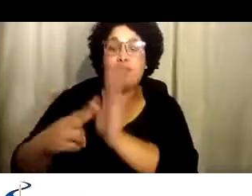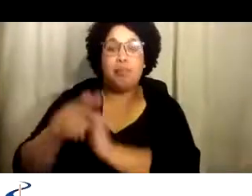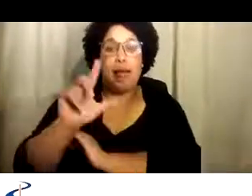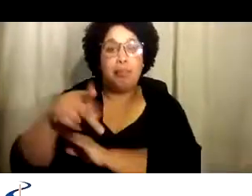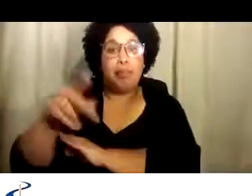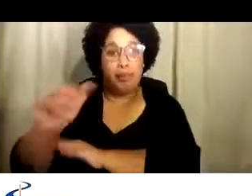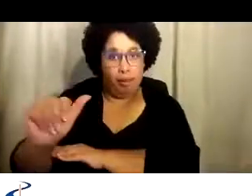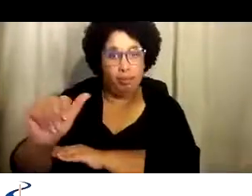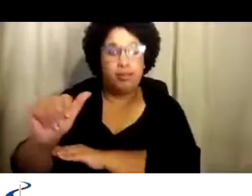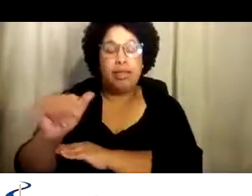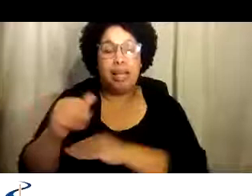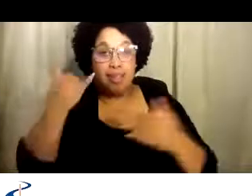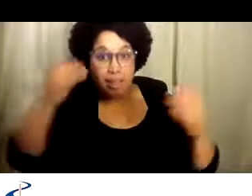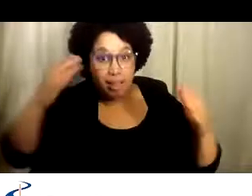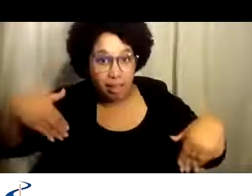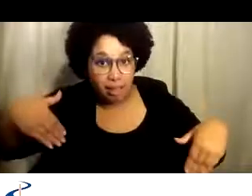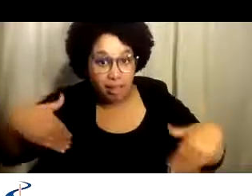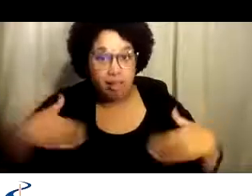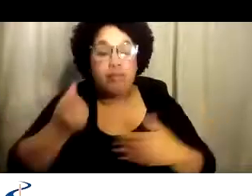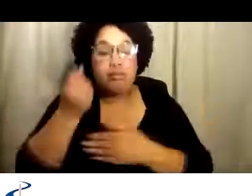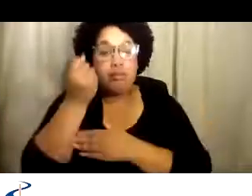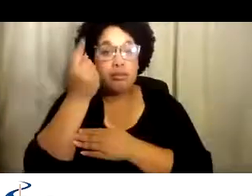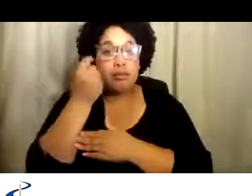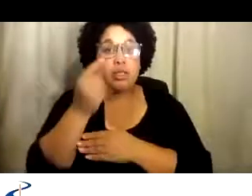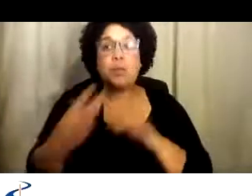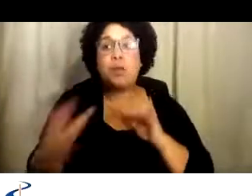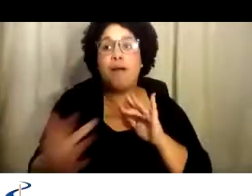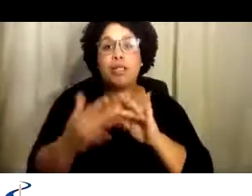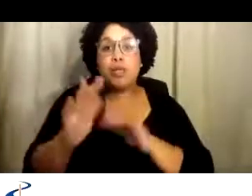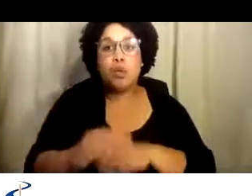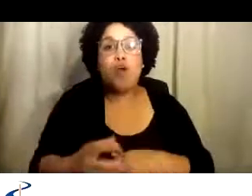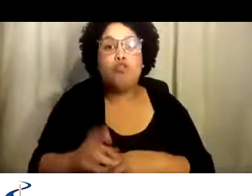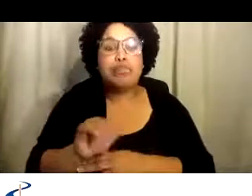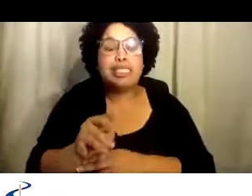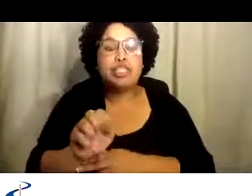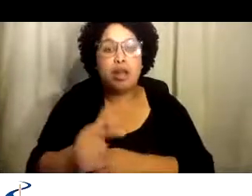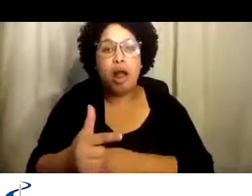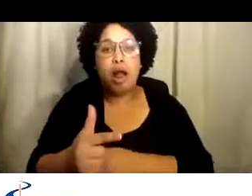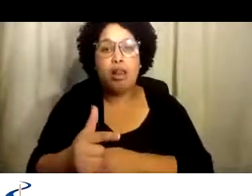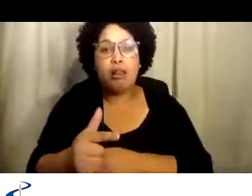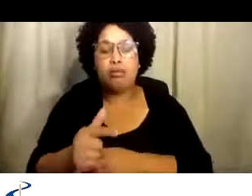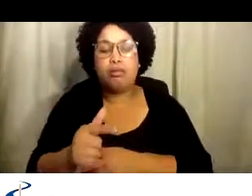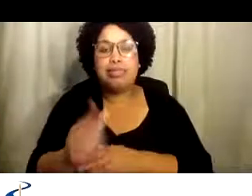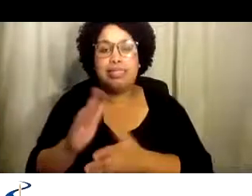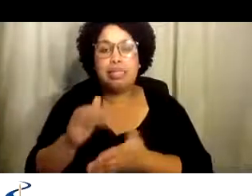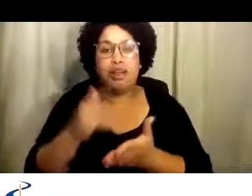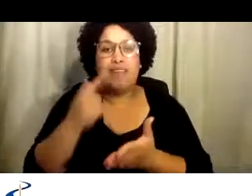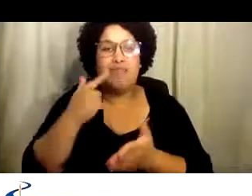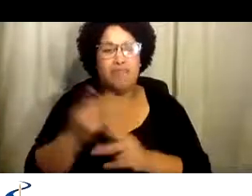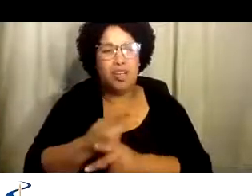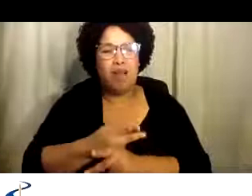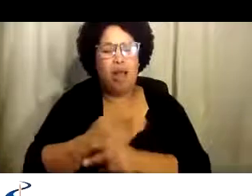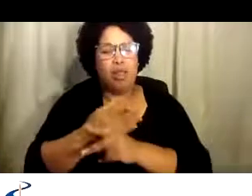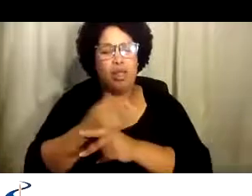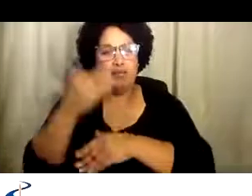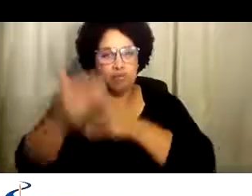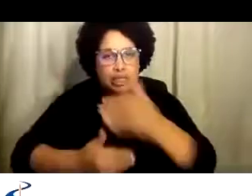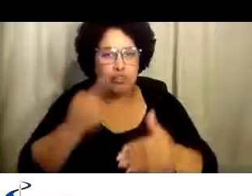mitigación aprobada y firmada para la CPA. Si no lo ha hecho, por favor, comuníquese con su centro regional para poder